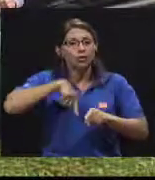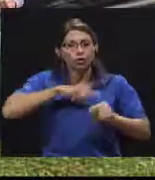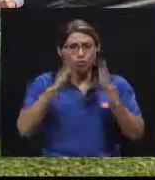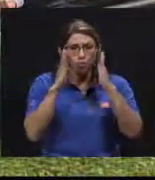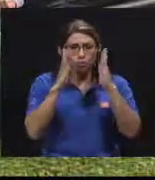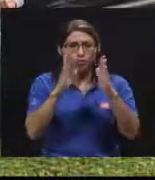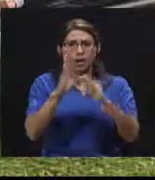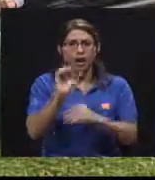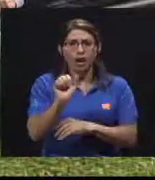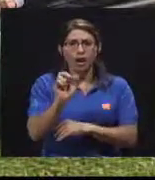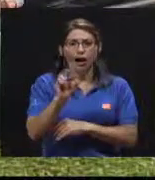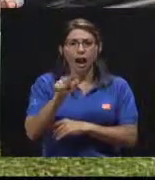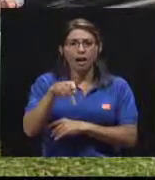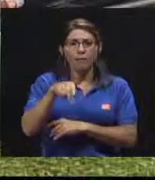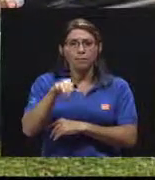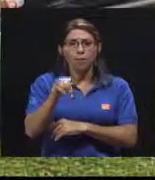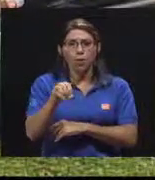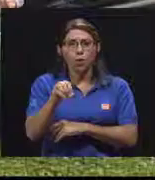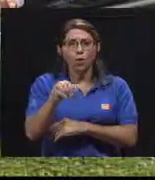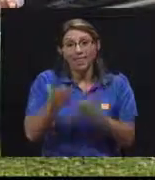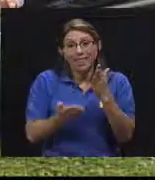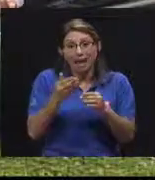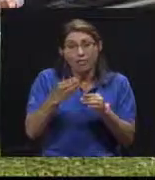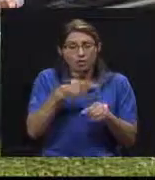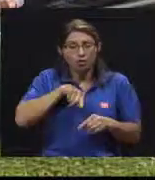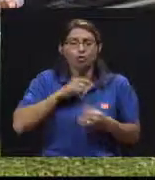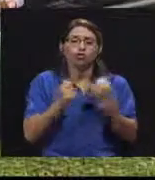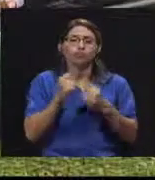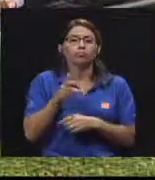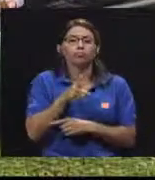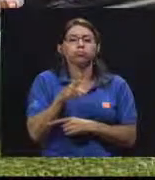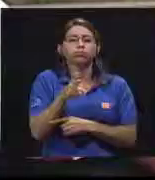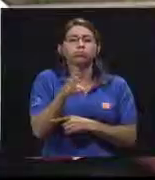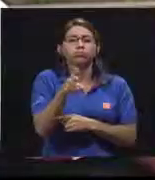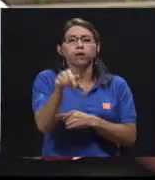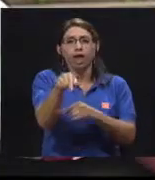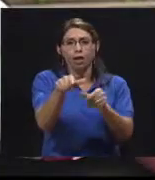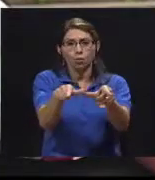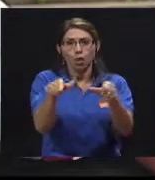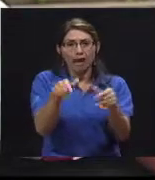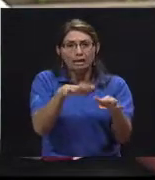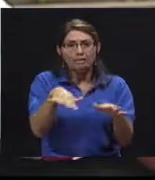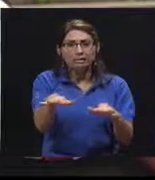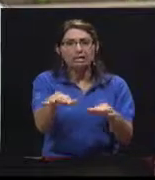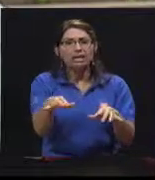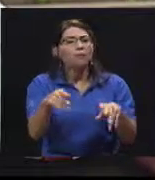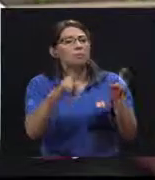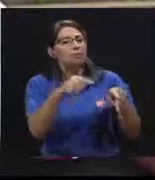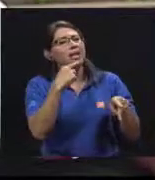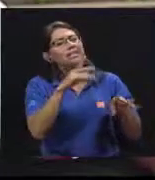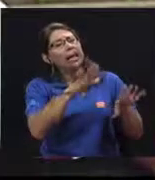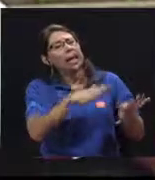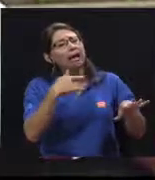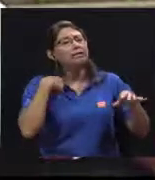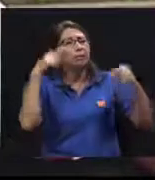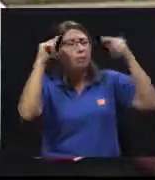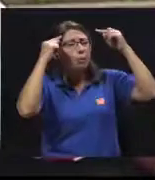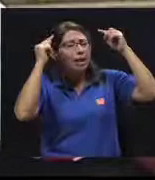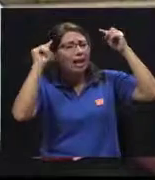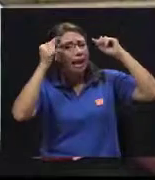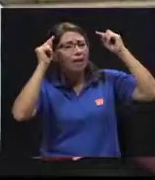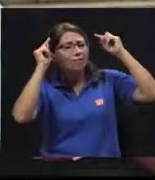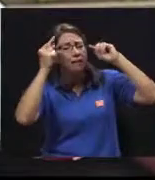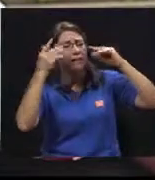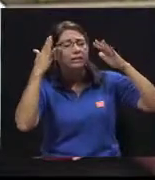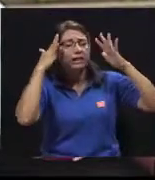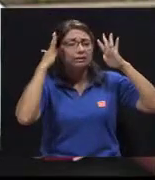de ir a cierto lugar en la Carpe o alrededores también, de que, mire, es que me duele la cabeza, es que padezco